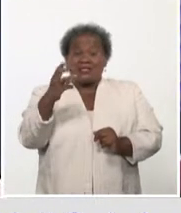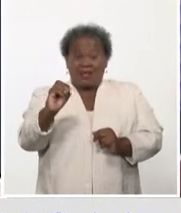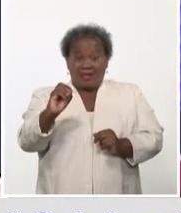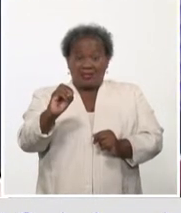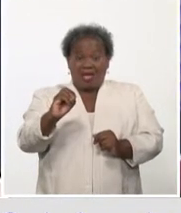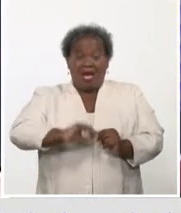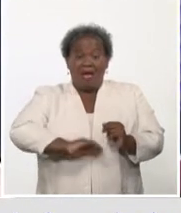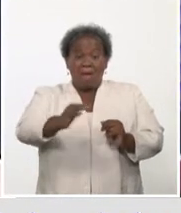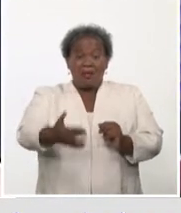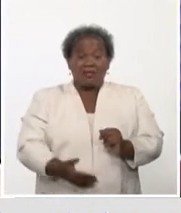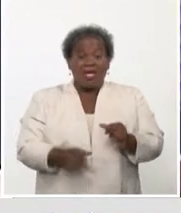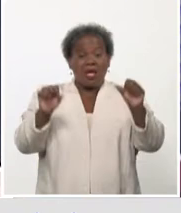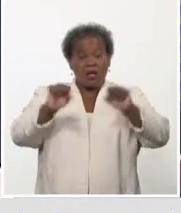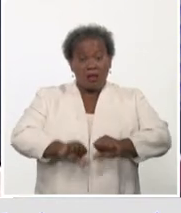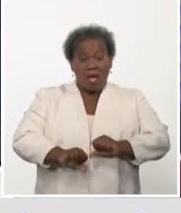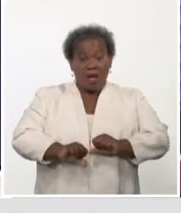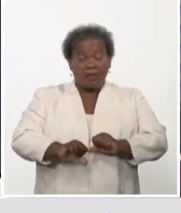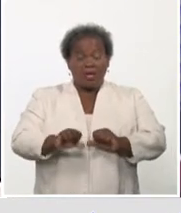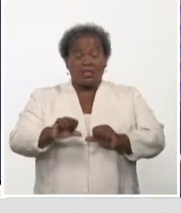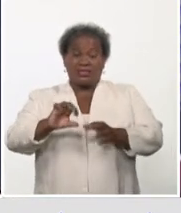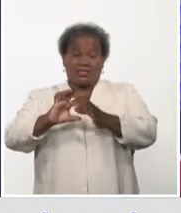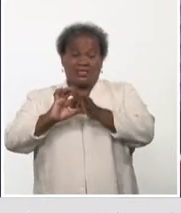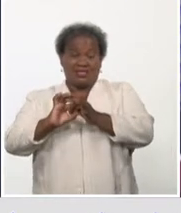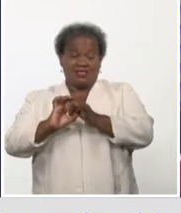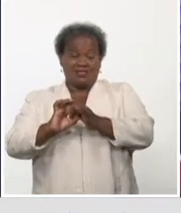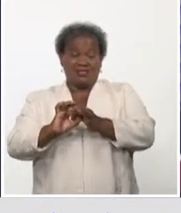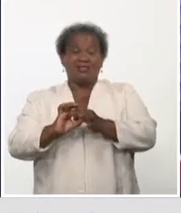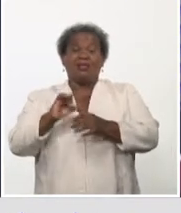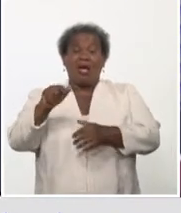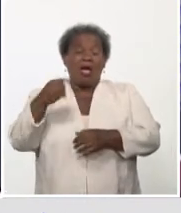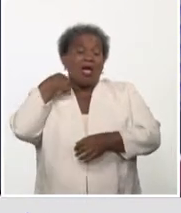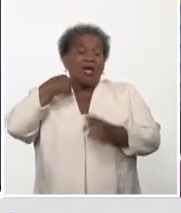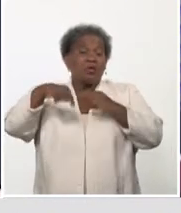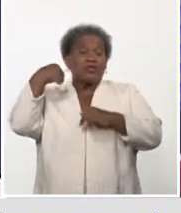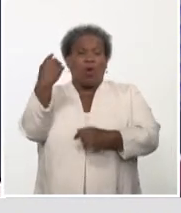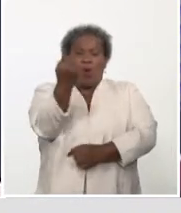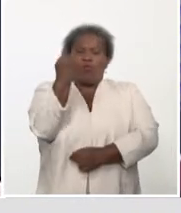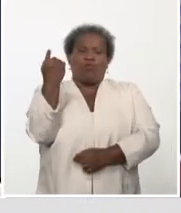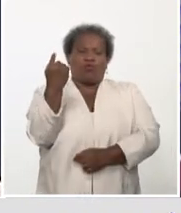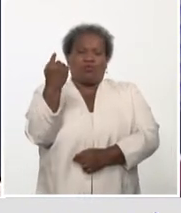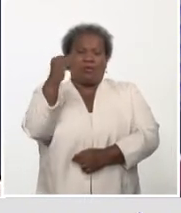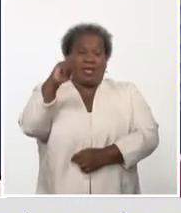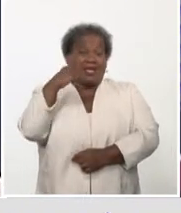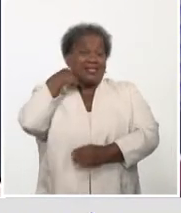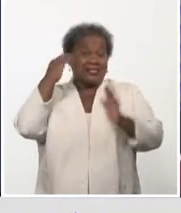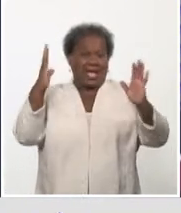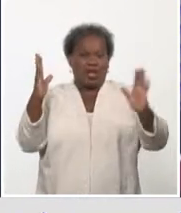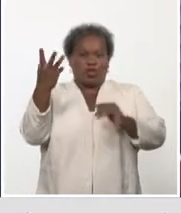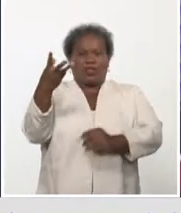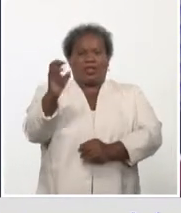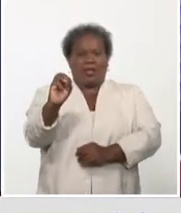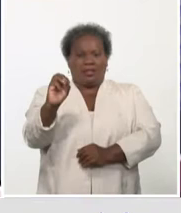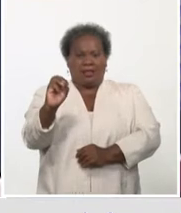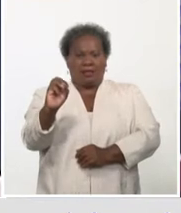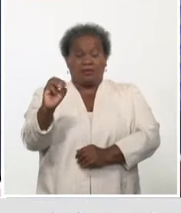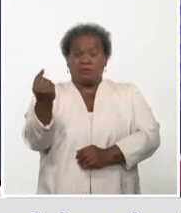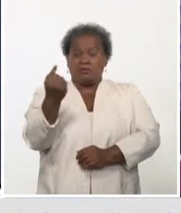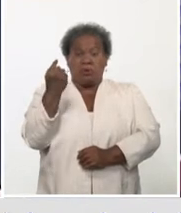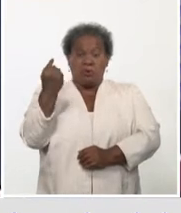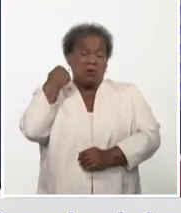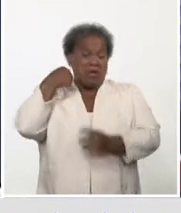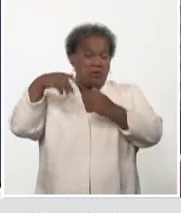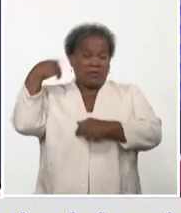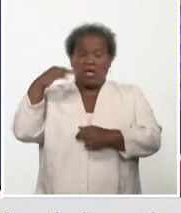graves y críticas. Es que el año pasado solamente reportamos una paciente que incluso no requirió ni de soporte ventilatorio. Ya